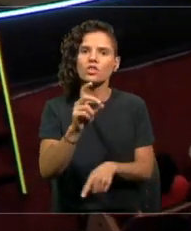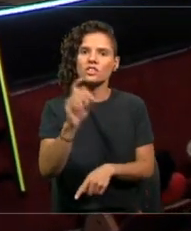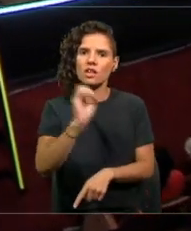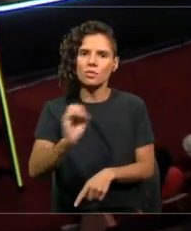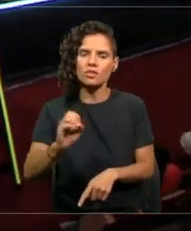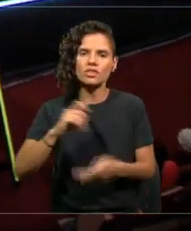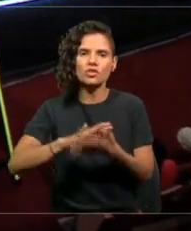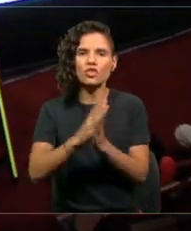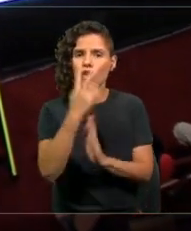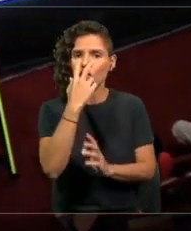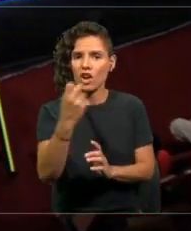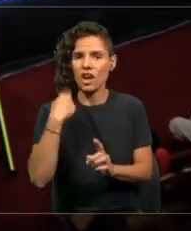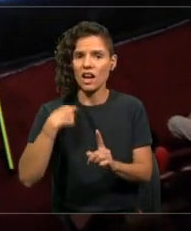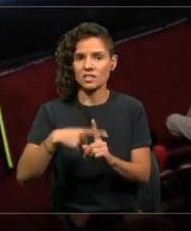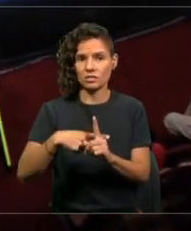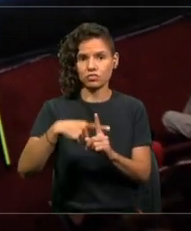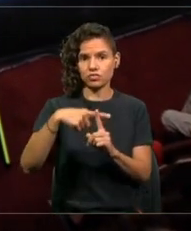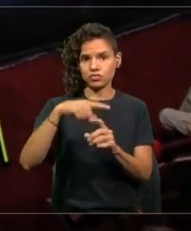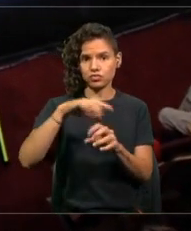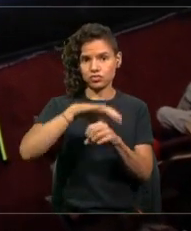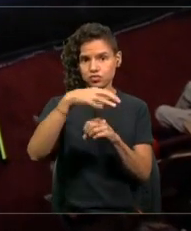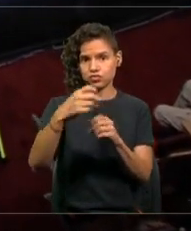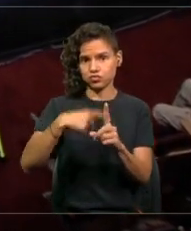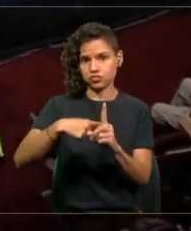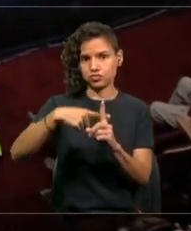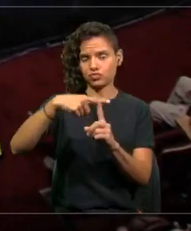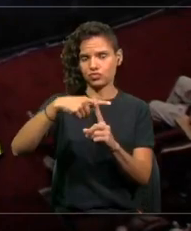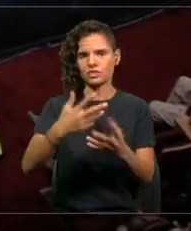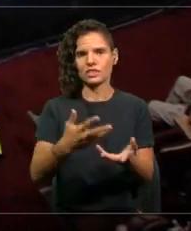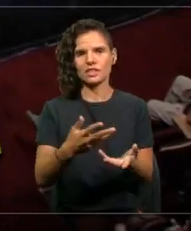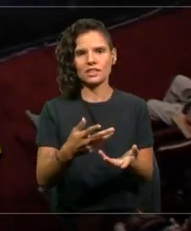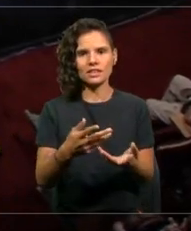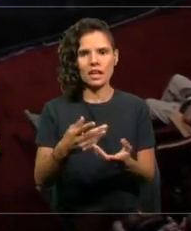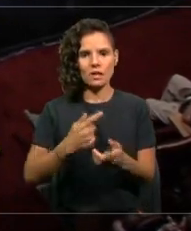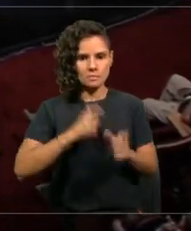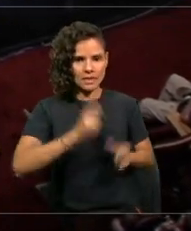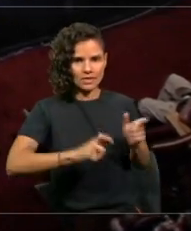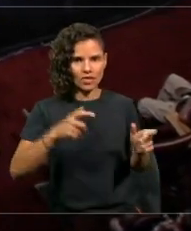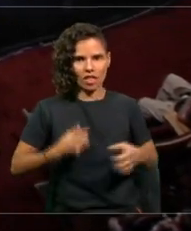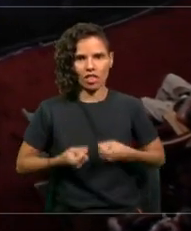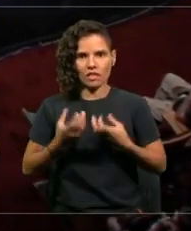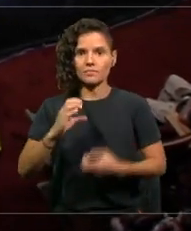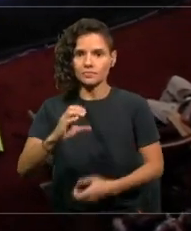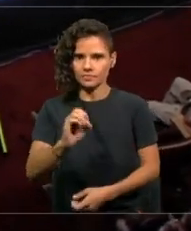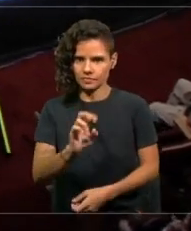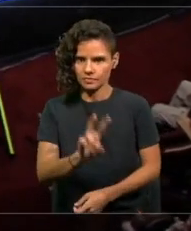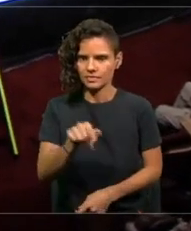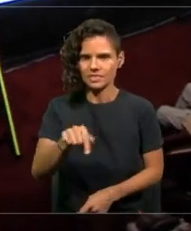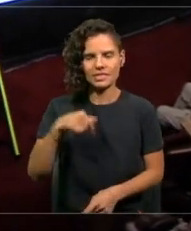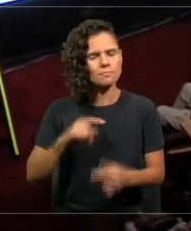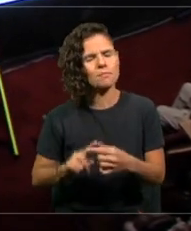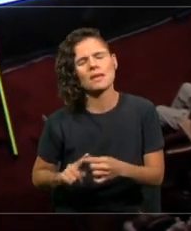los gases de efecto invernadero producidos por el hombre es CO2.